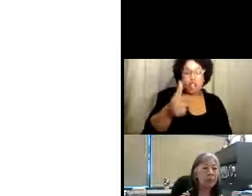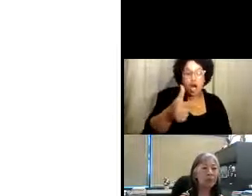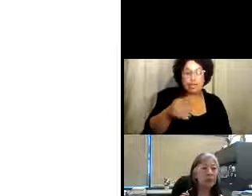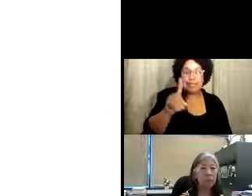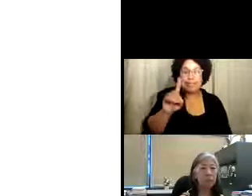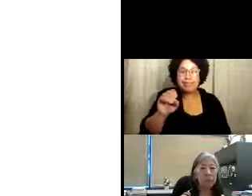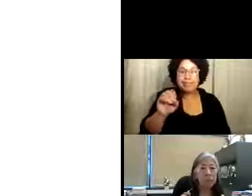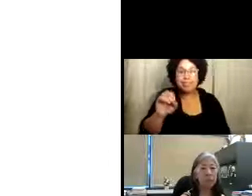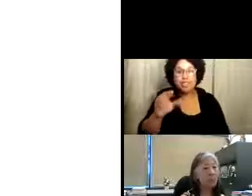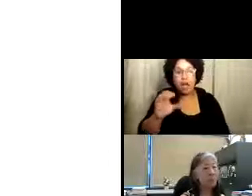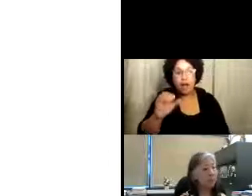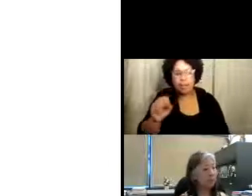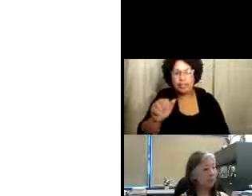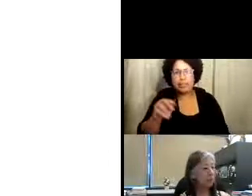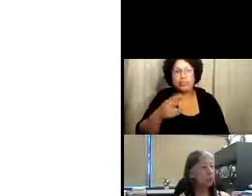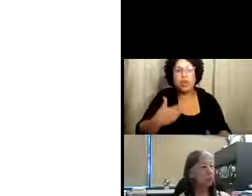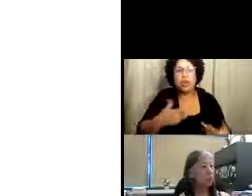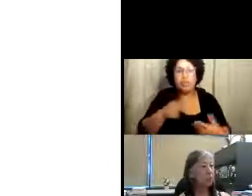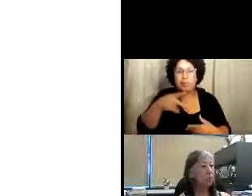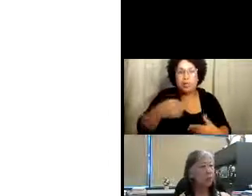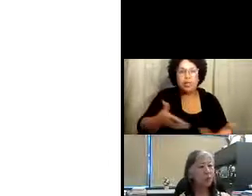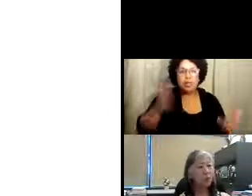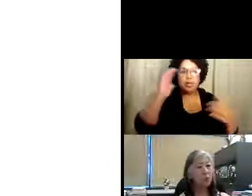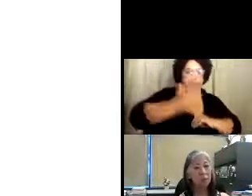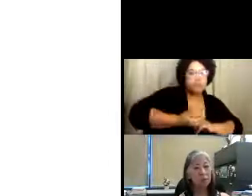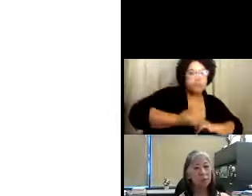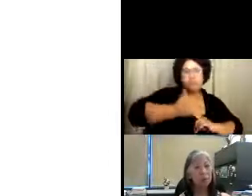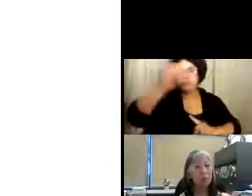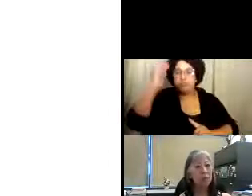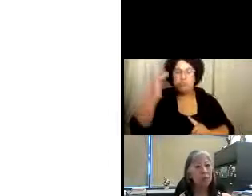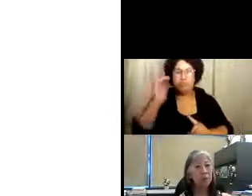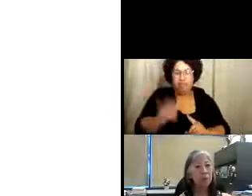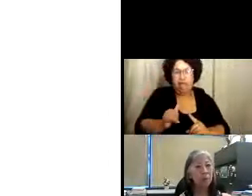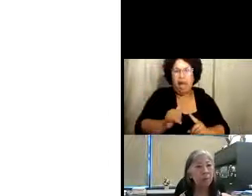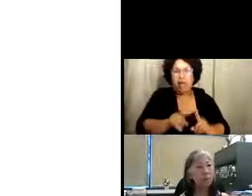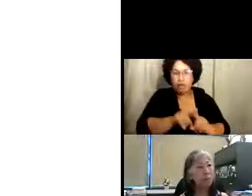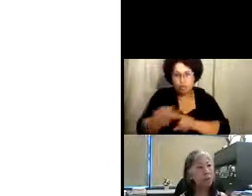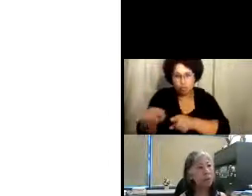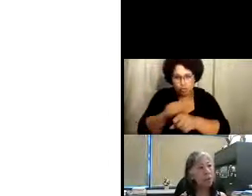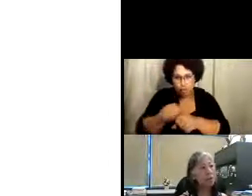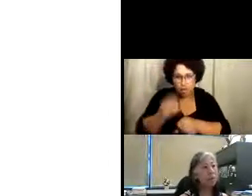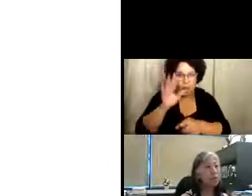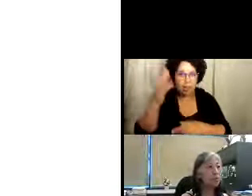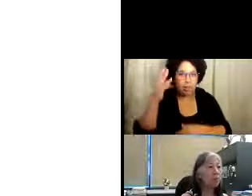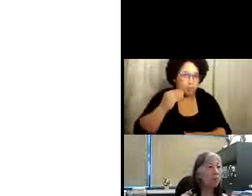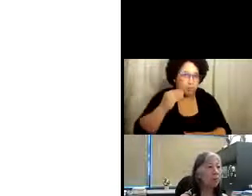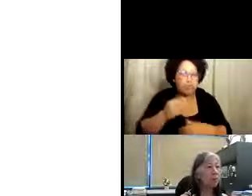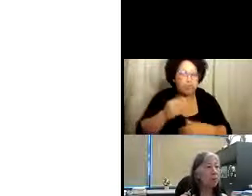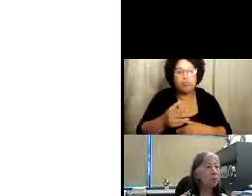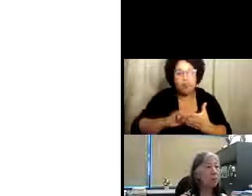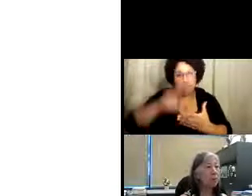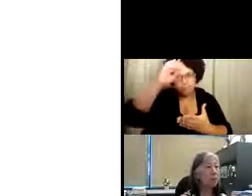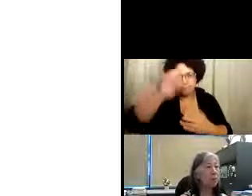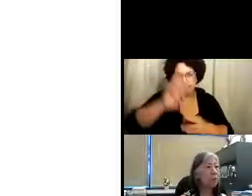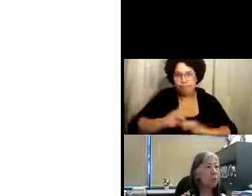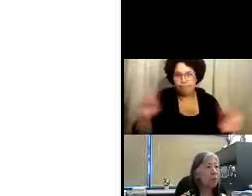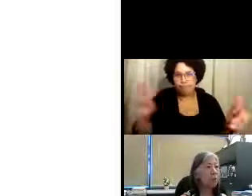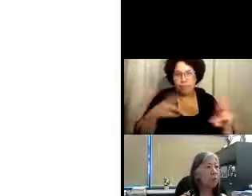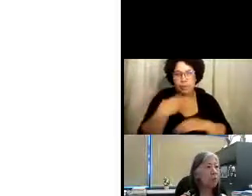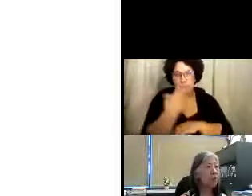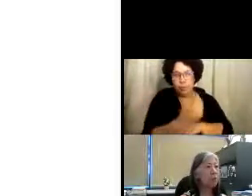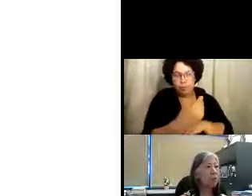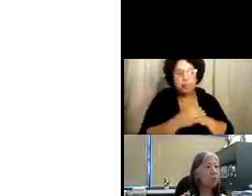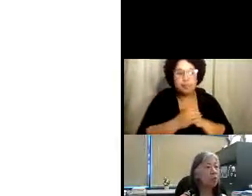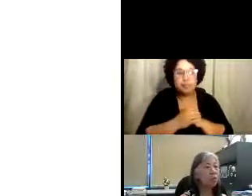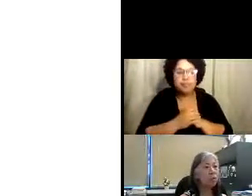capacitación completa sobre cómo ponerse y quitarse el equipo de protección personal. Próxima página, por favor. Así que